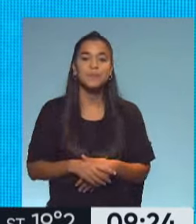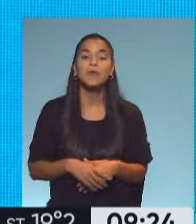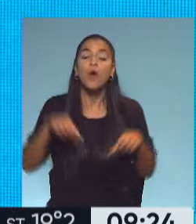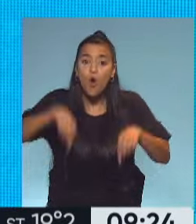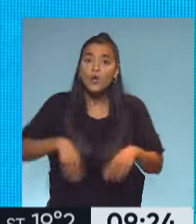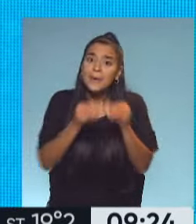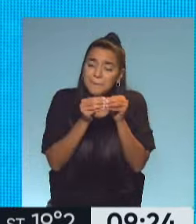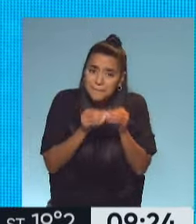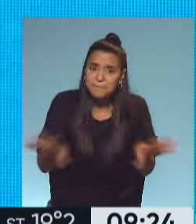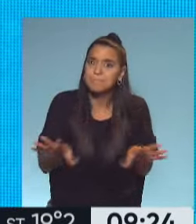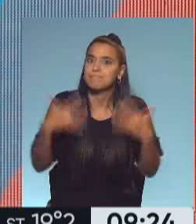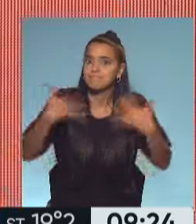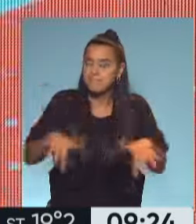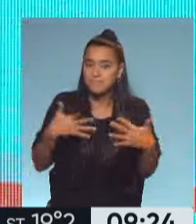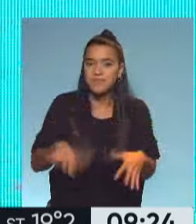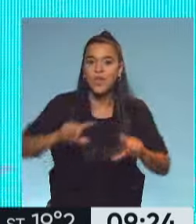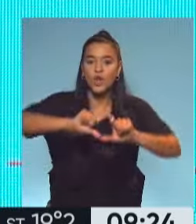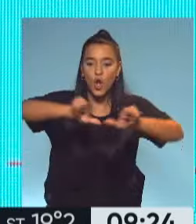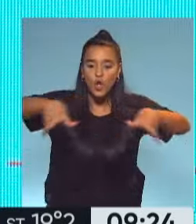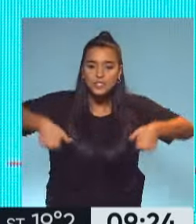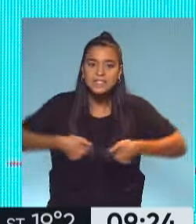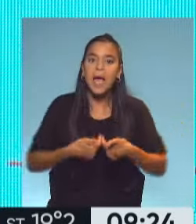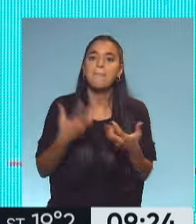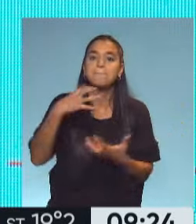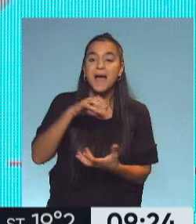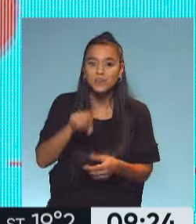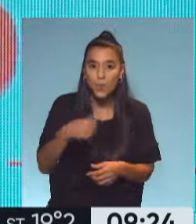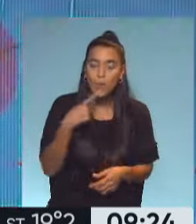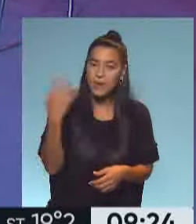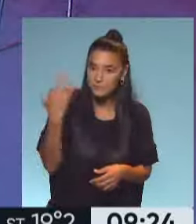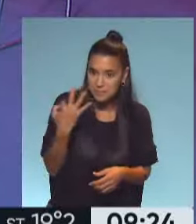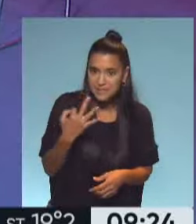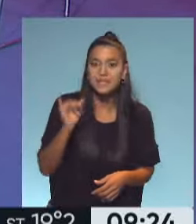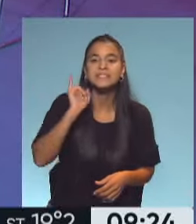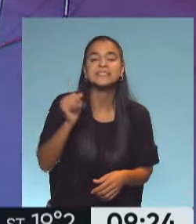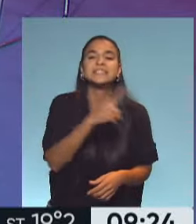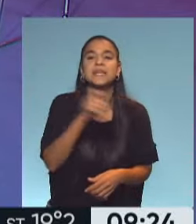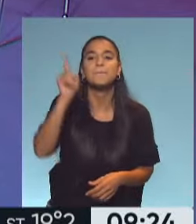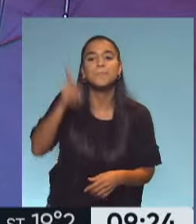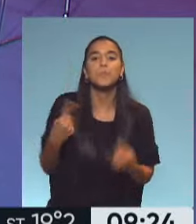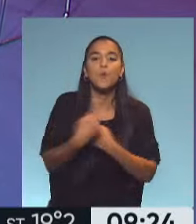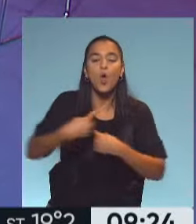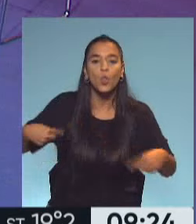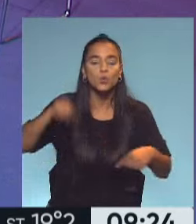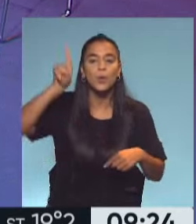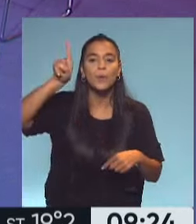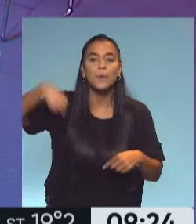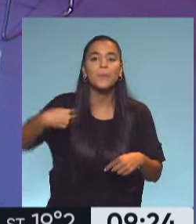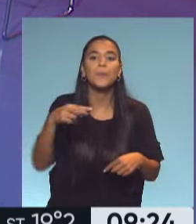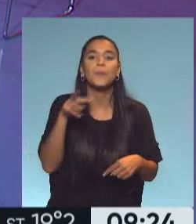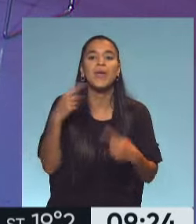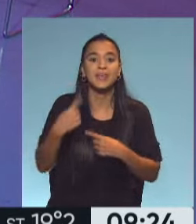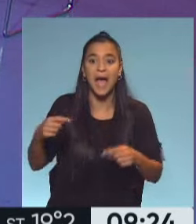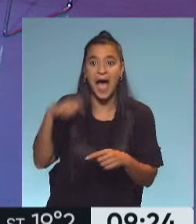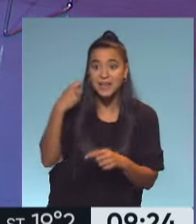un arranque impresionante. Una rosca de Pascua muy particular. Exacto, 100% con productos de origen animal, vegetal.